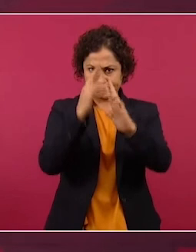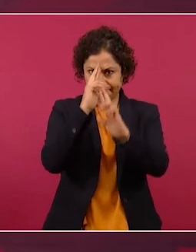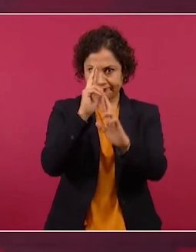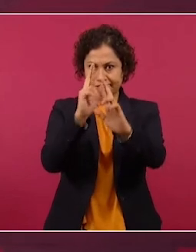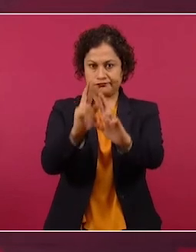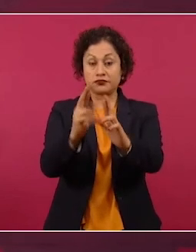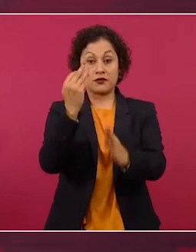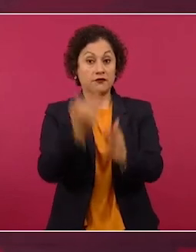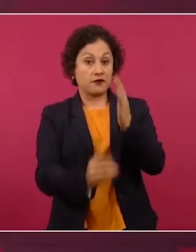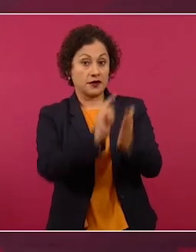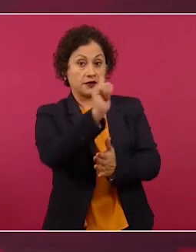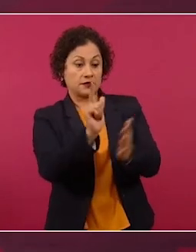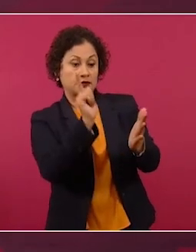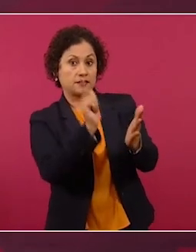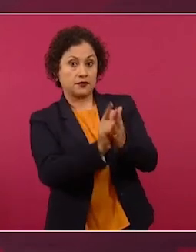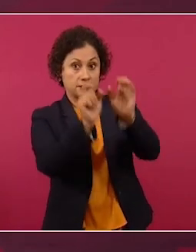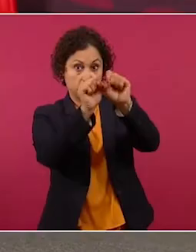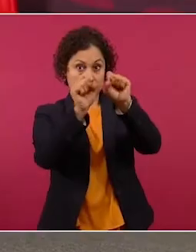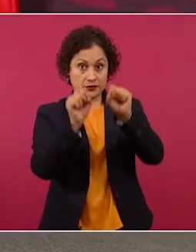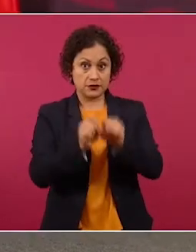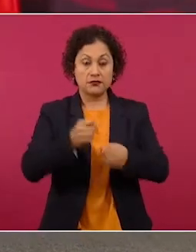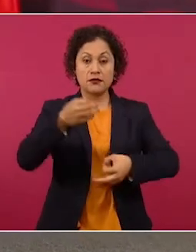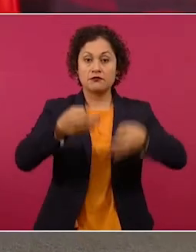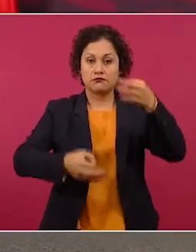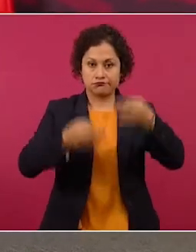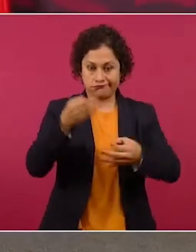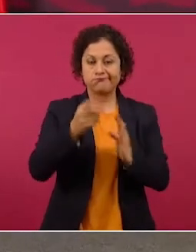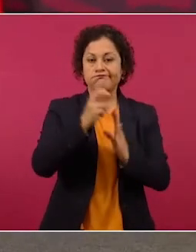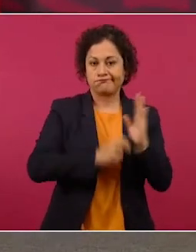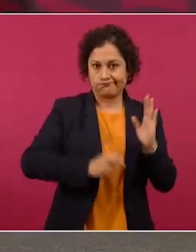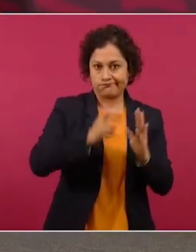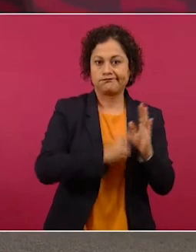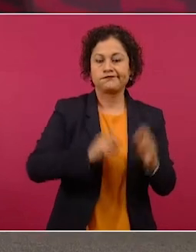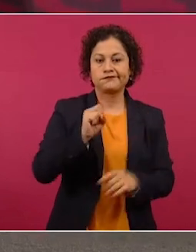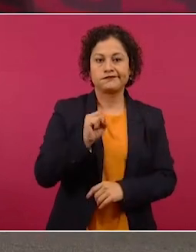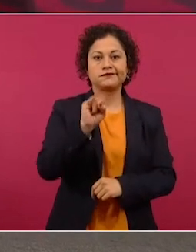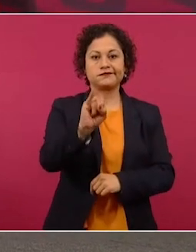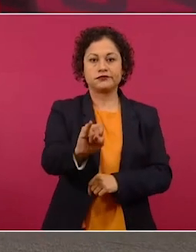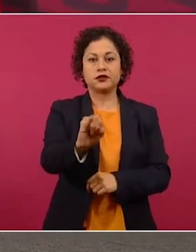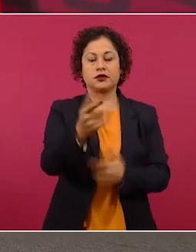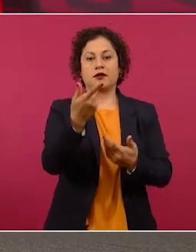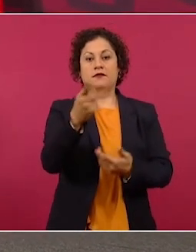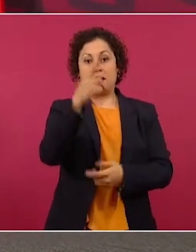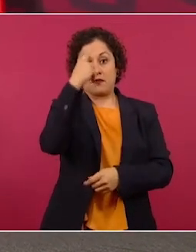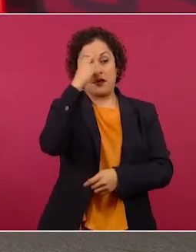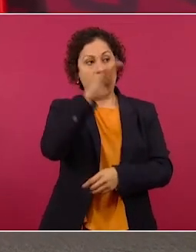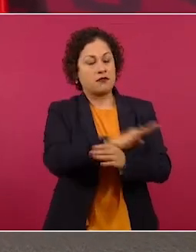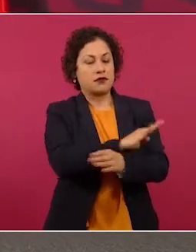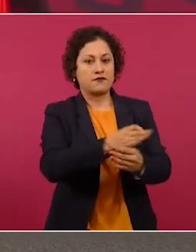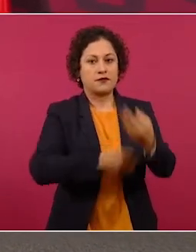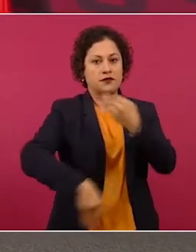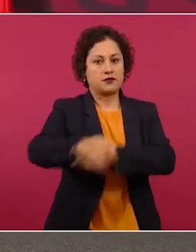y con apego a la impartición